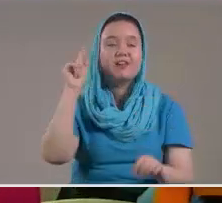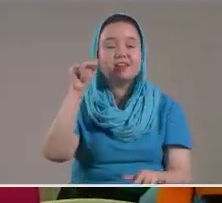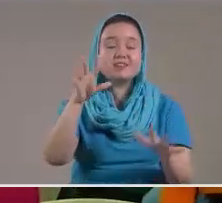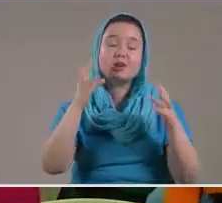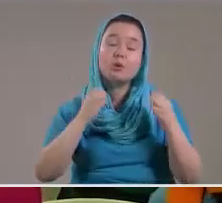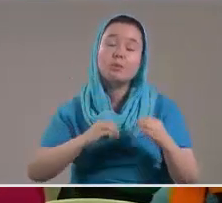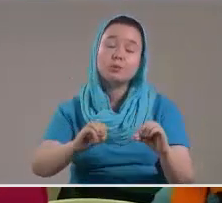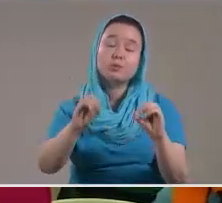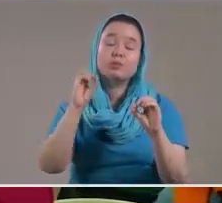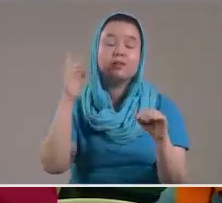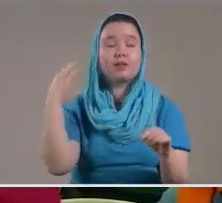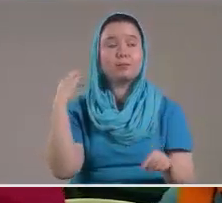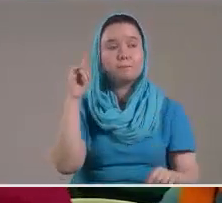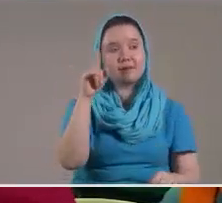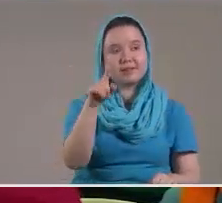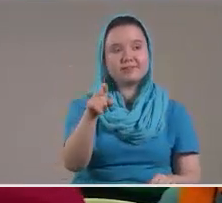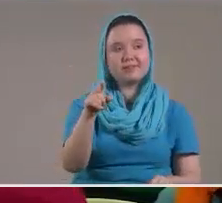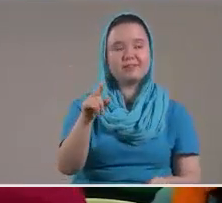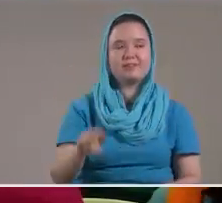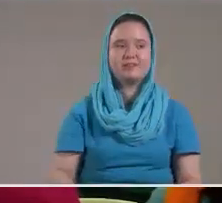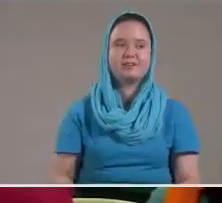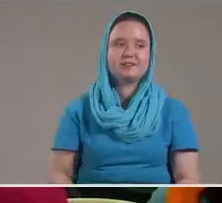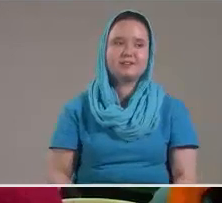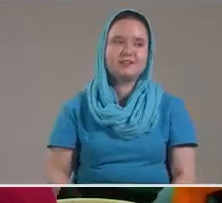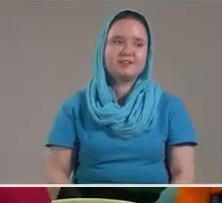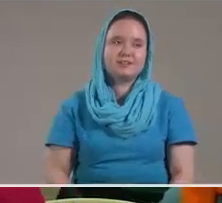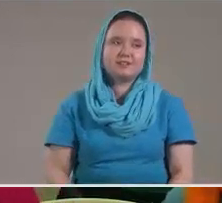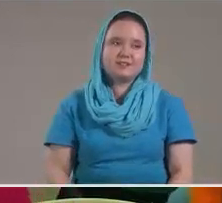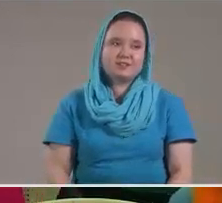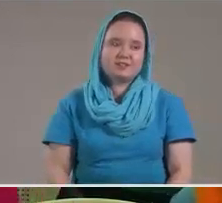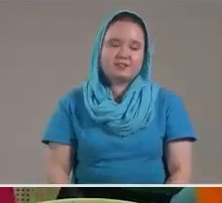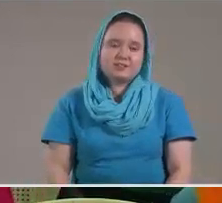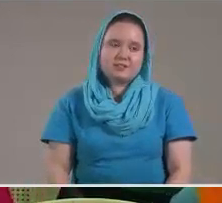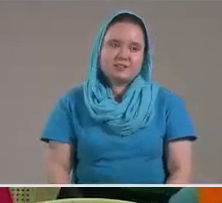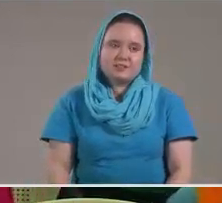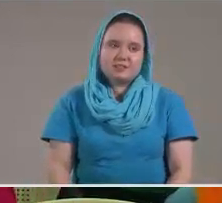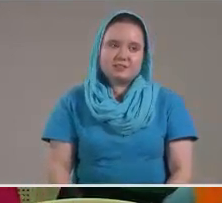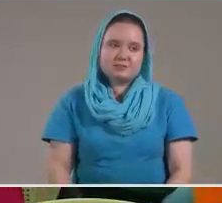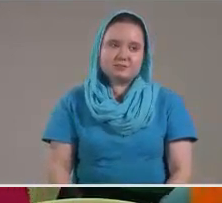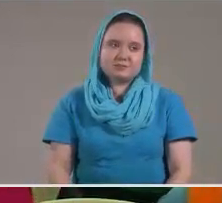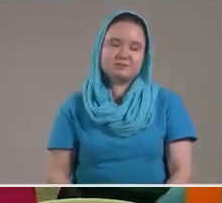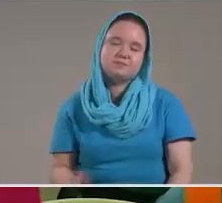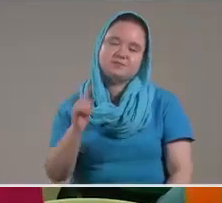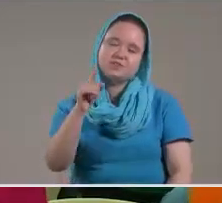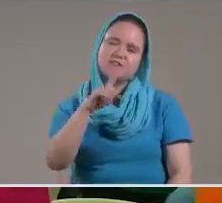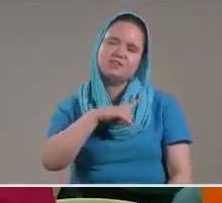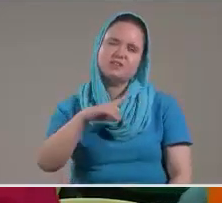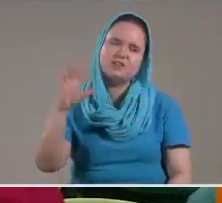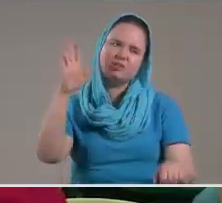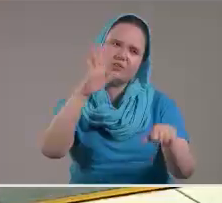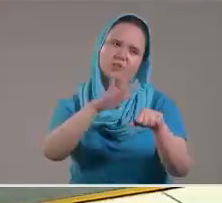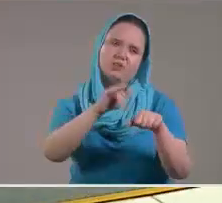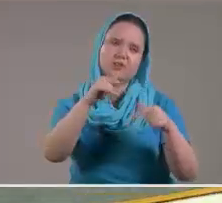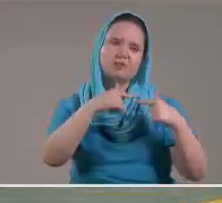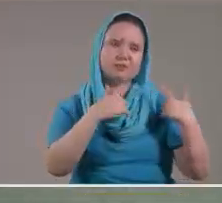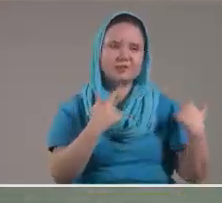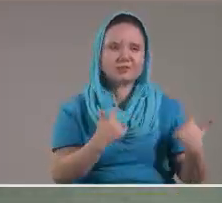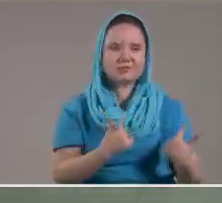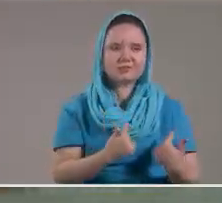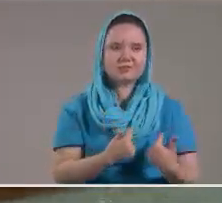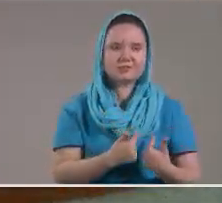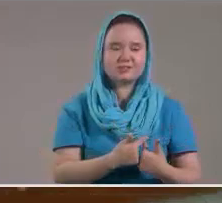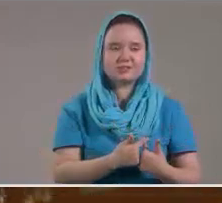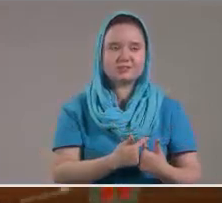oportunidad Para ti también Que viene otra persona Si está siendo Tocado en tu corazón No te